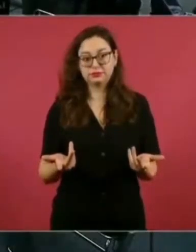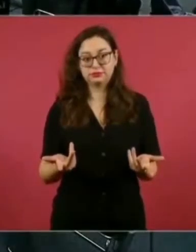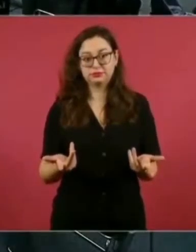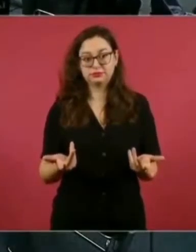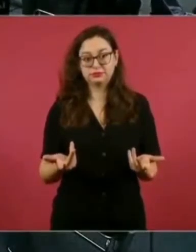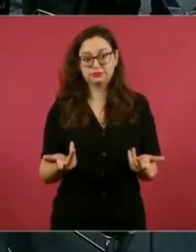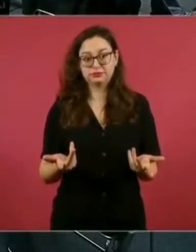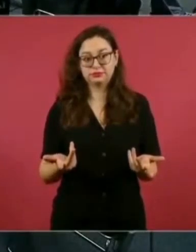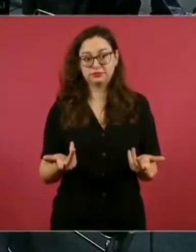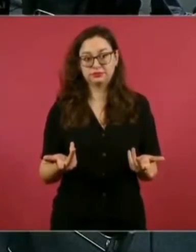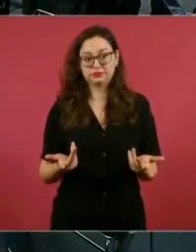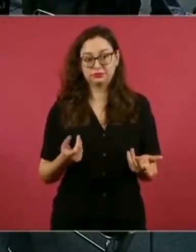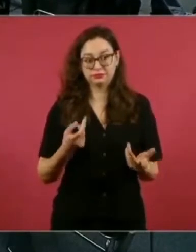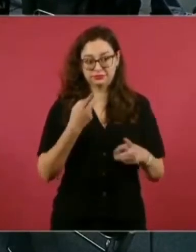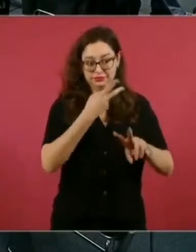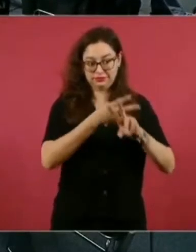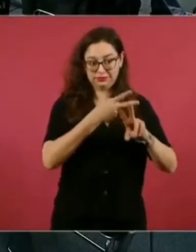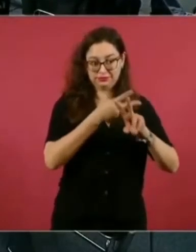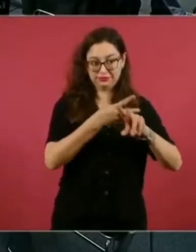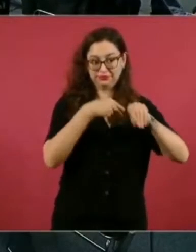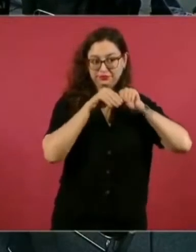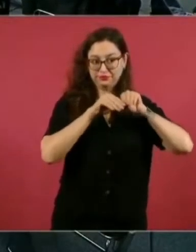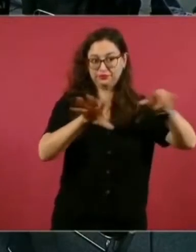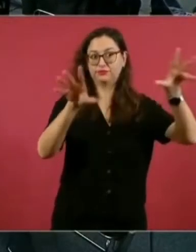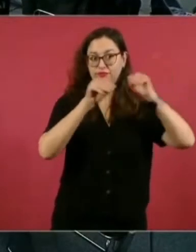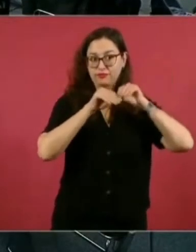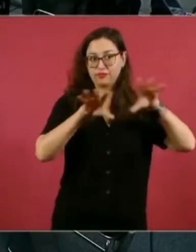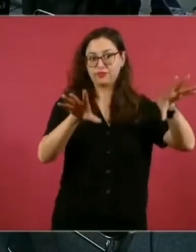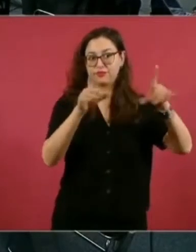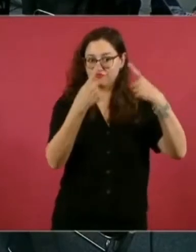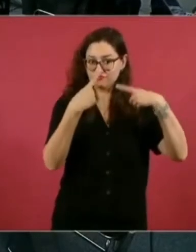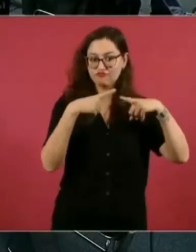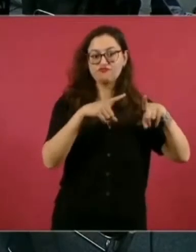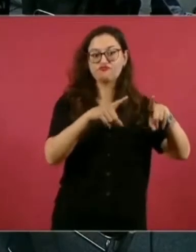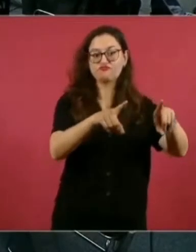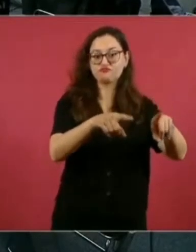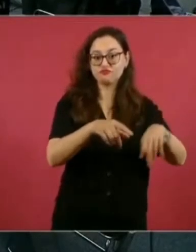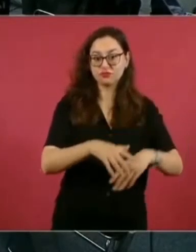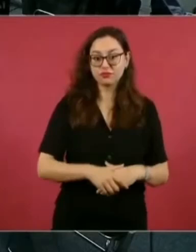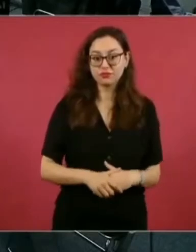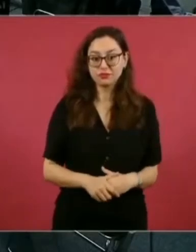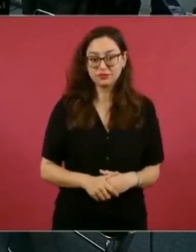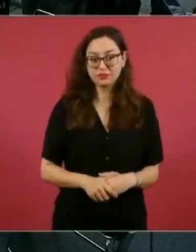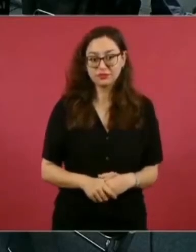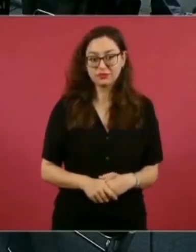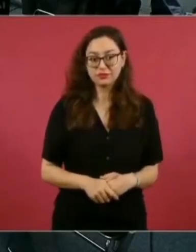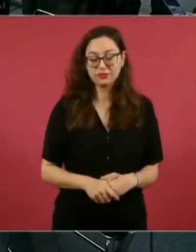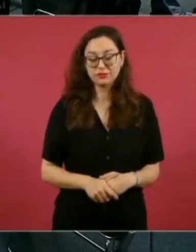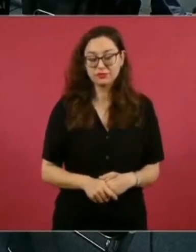y así,